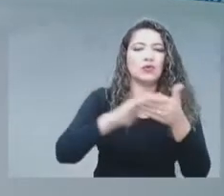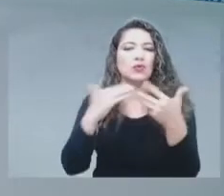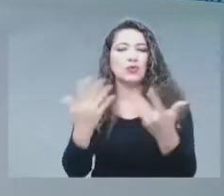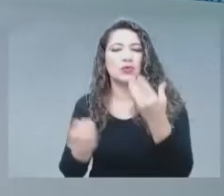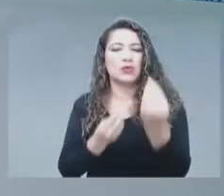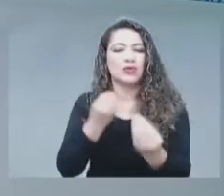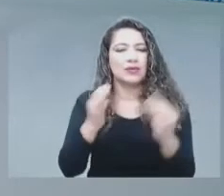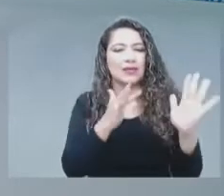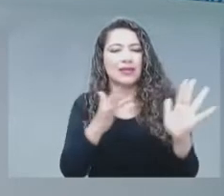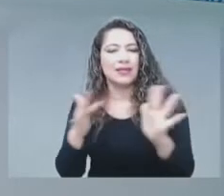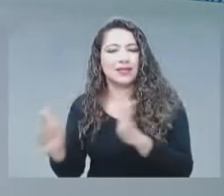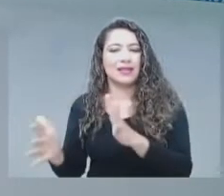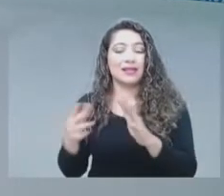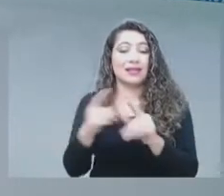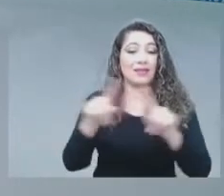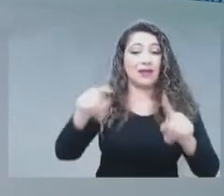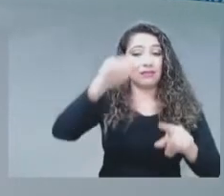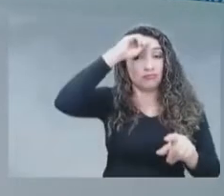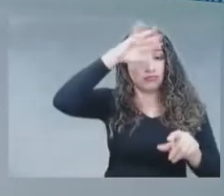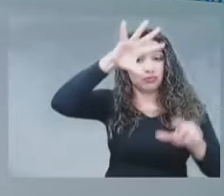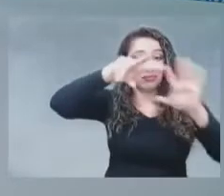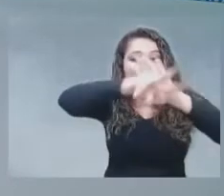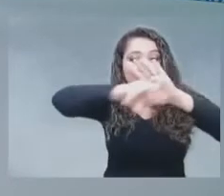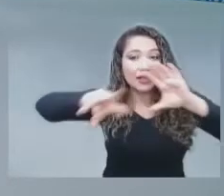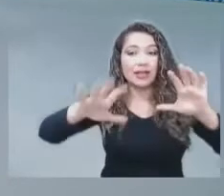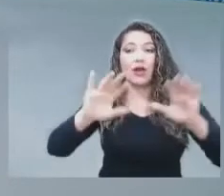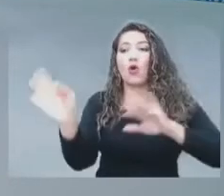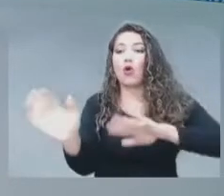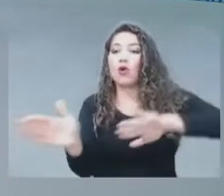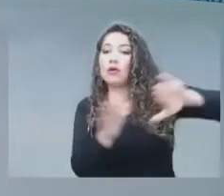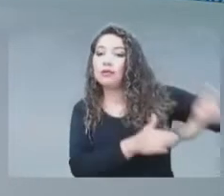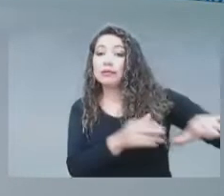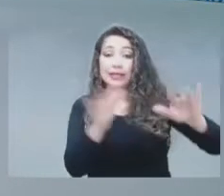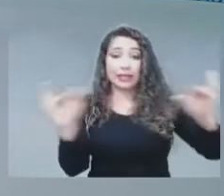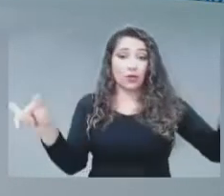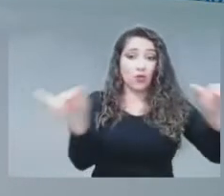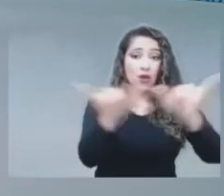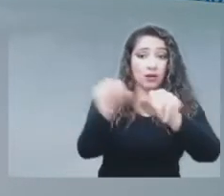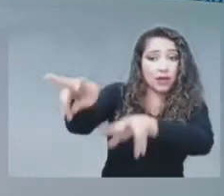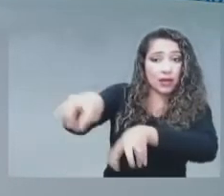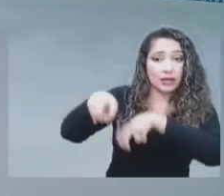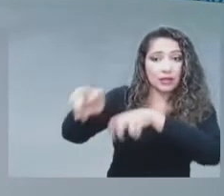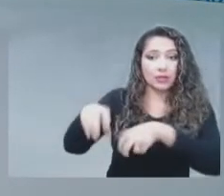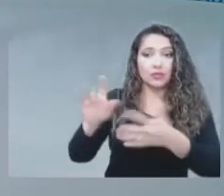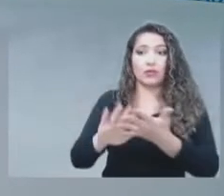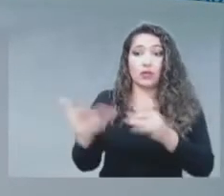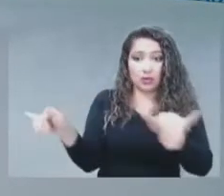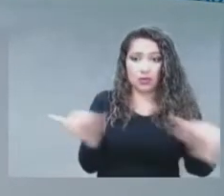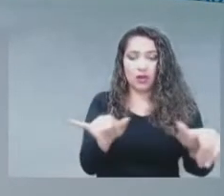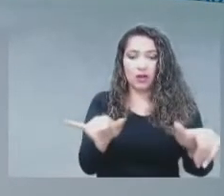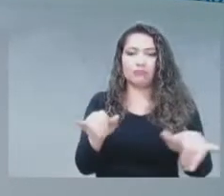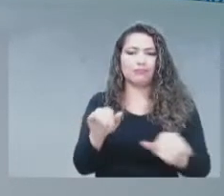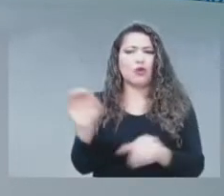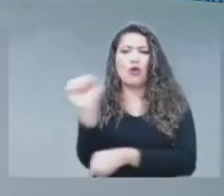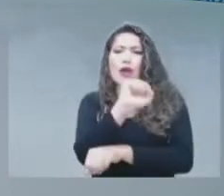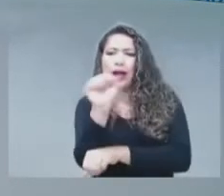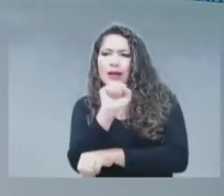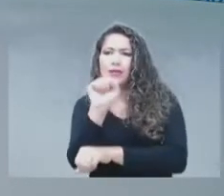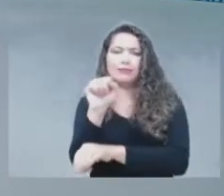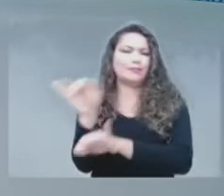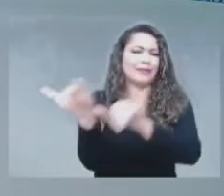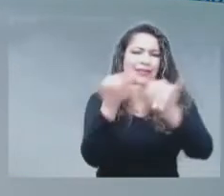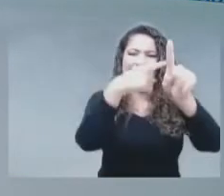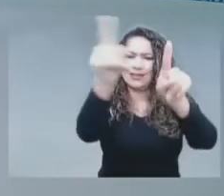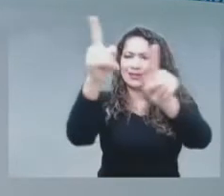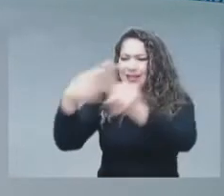la misma que se necesite para la agricultura, ni tampoco para la logística, ni para los sistemas inteligentes de transporte. Es un gran reto